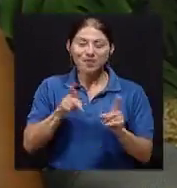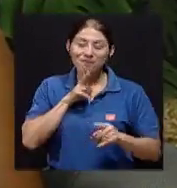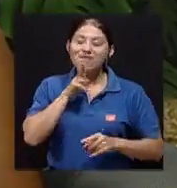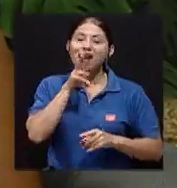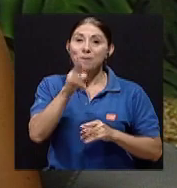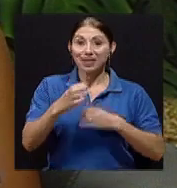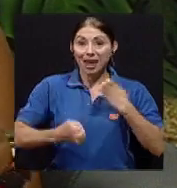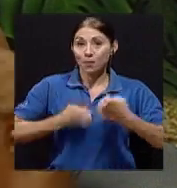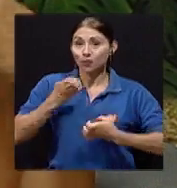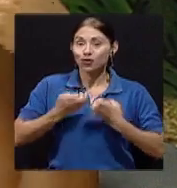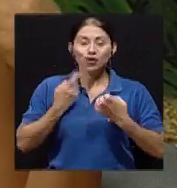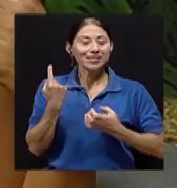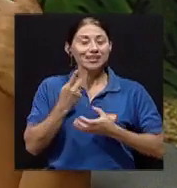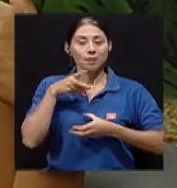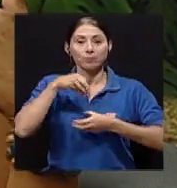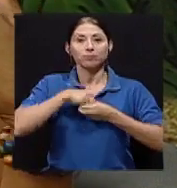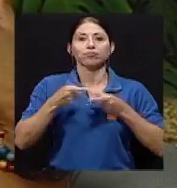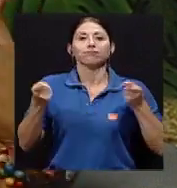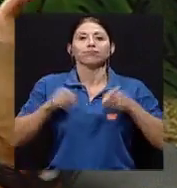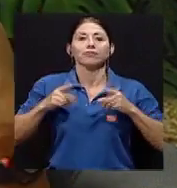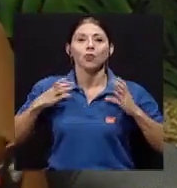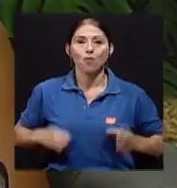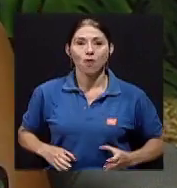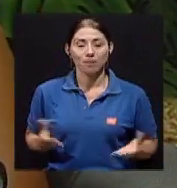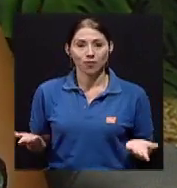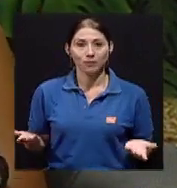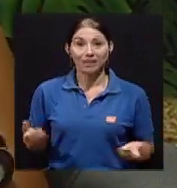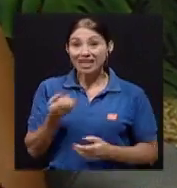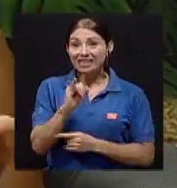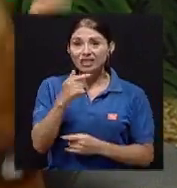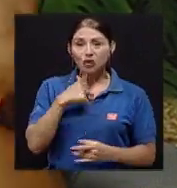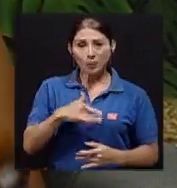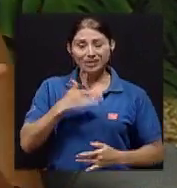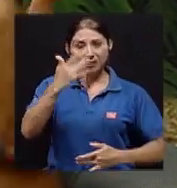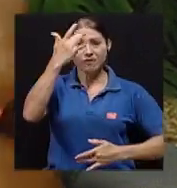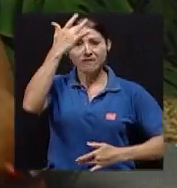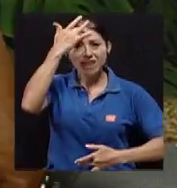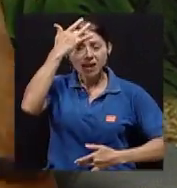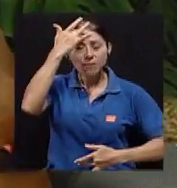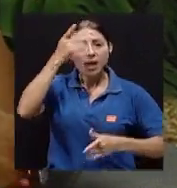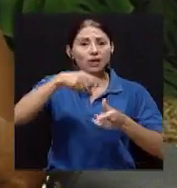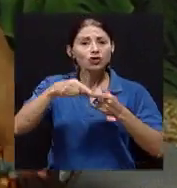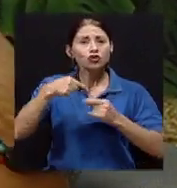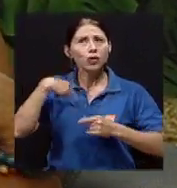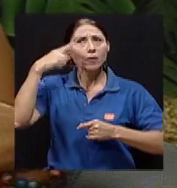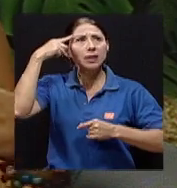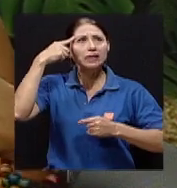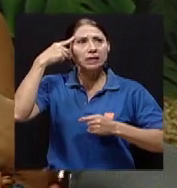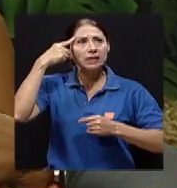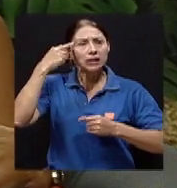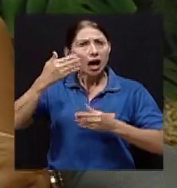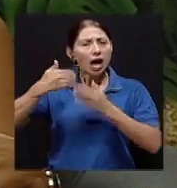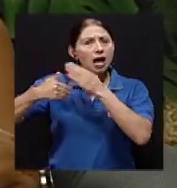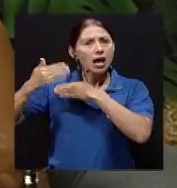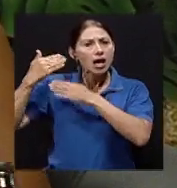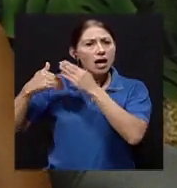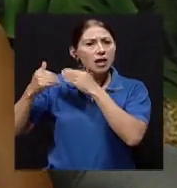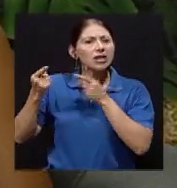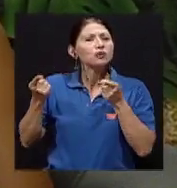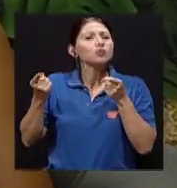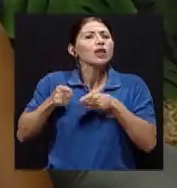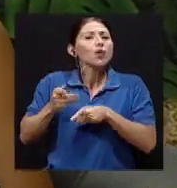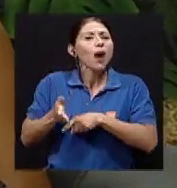emocional, o siempre que tengo alguna situación, entonces si estoy enferma empezar a como hacer para atrás qué sucedió antes de que me diera este